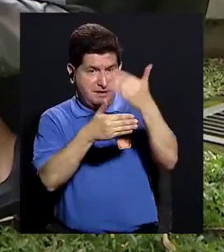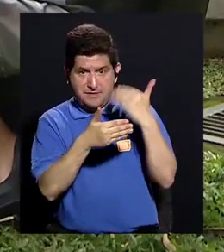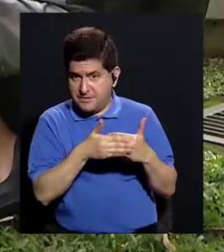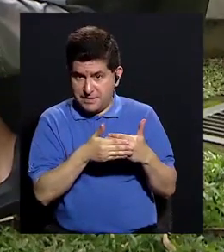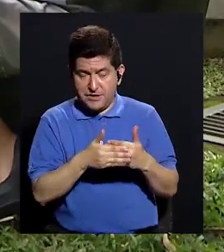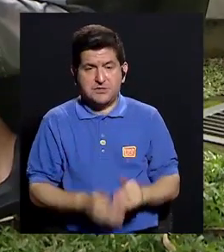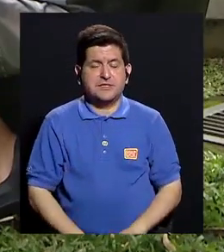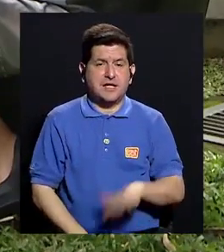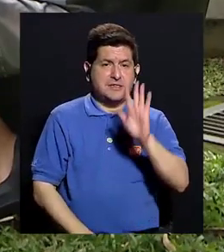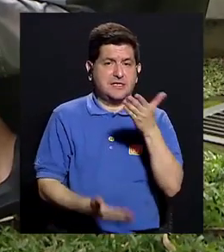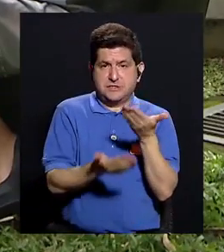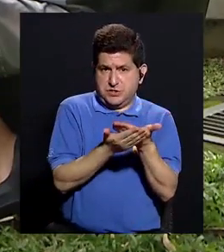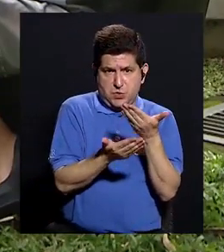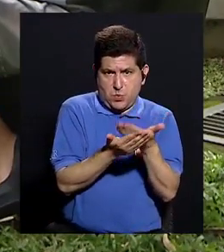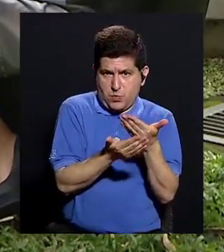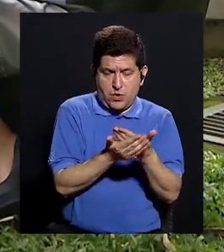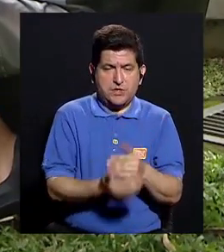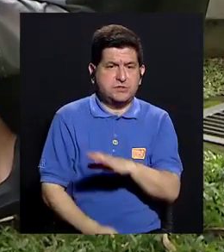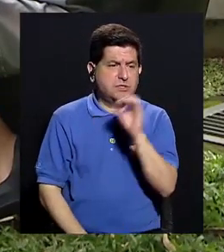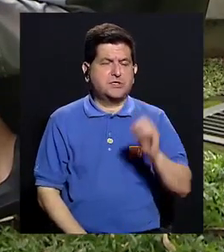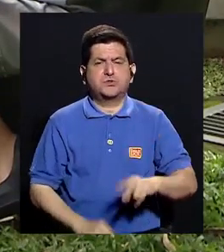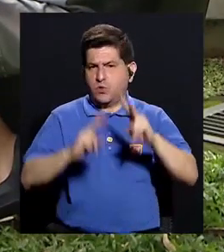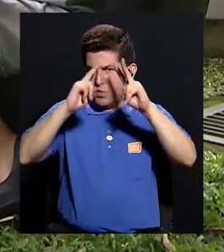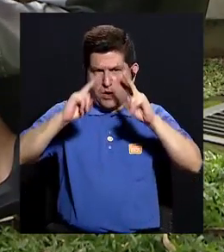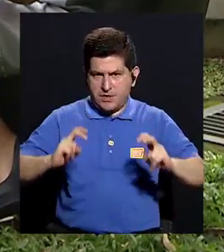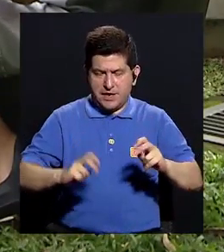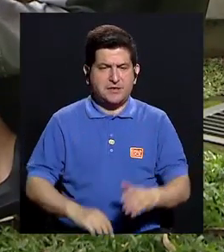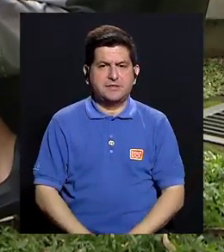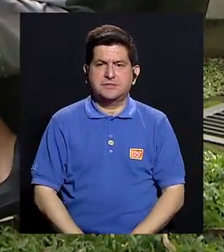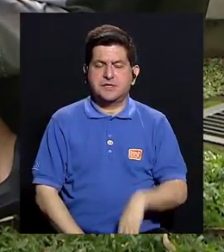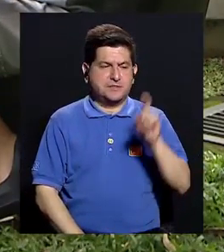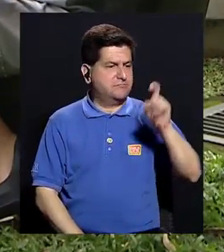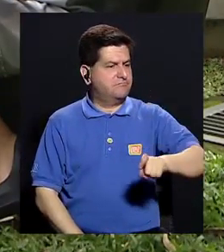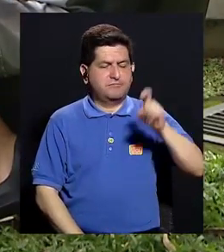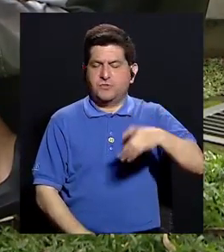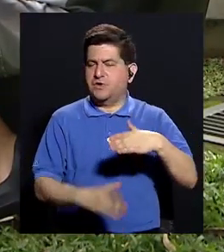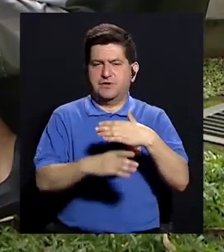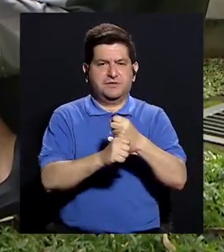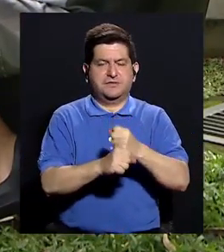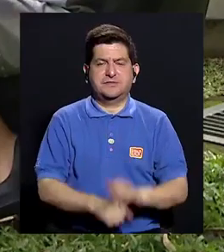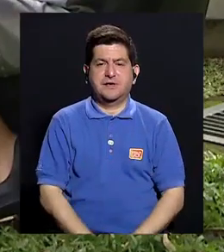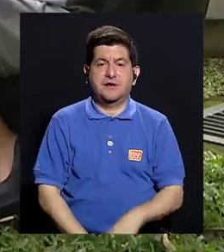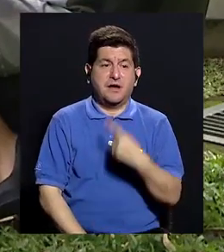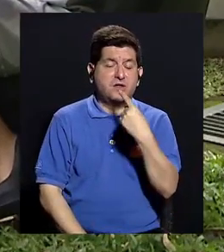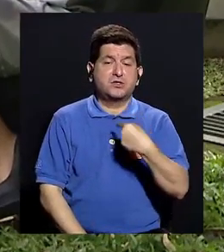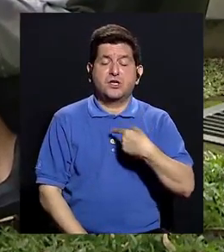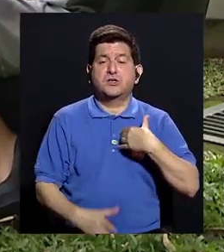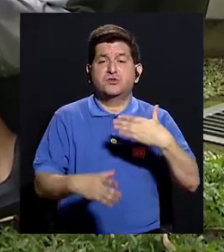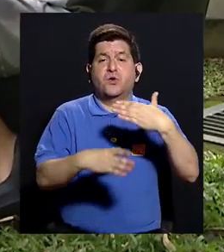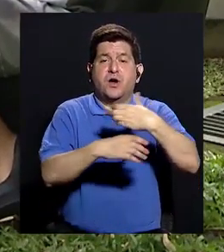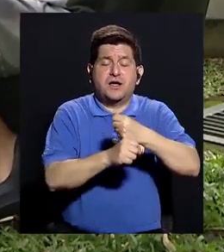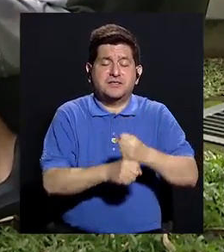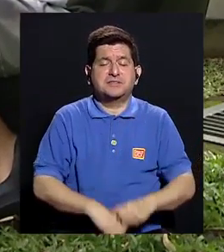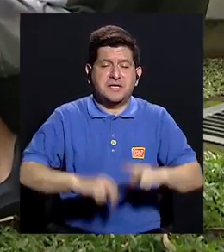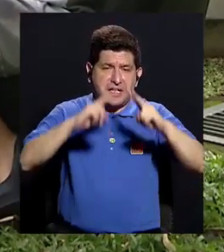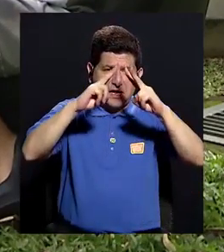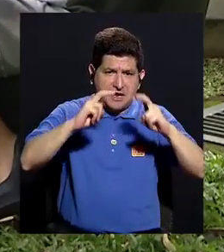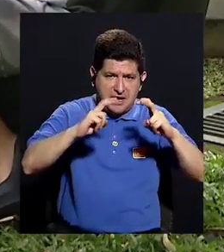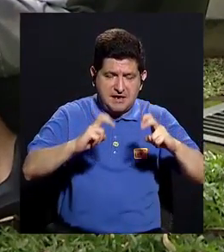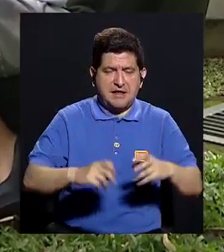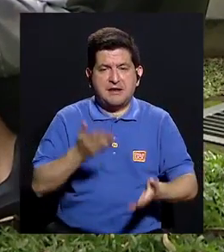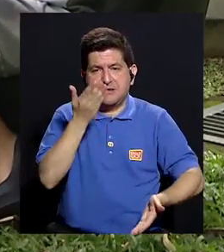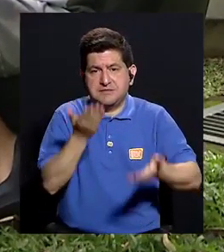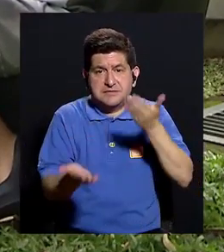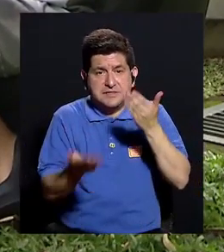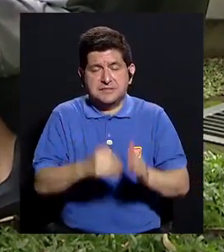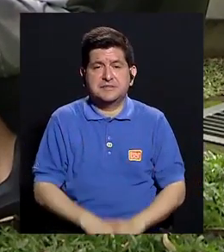anteriores, o sea, las cinco muestras o los cinco exámenes de exámenes se tienen que hacer. No tienes que decir, voy a hacerme examen